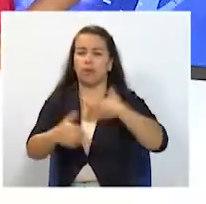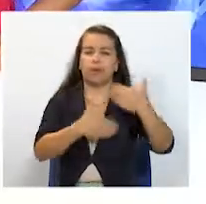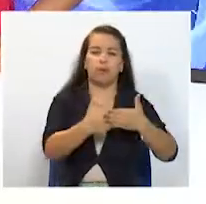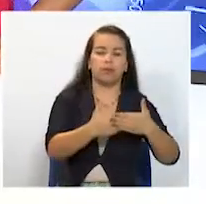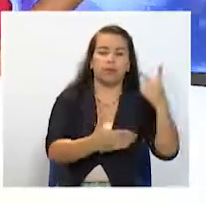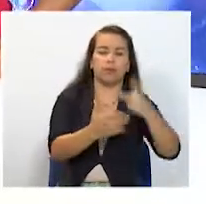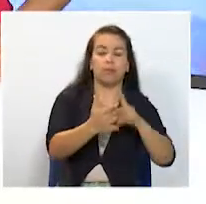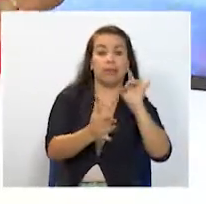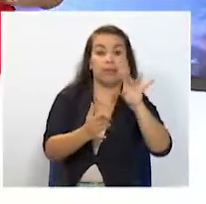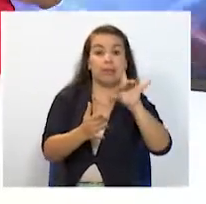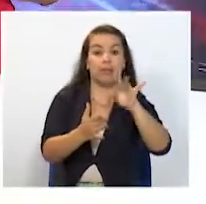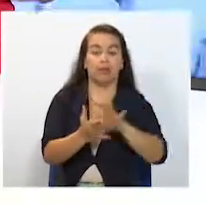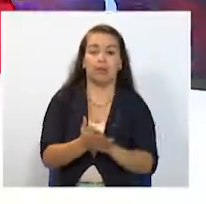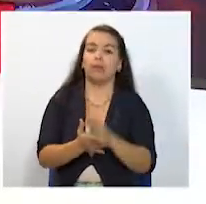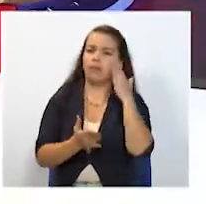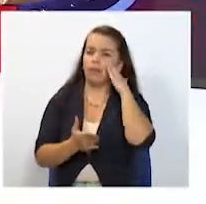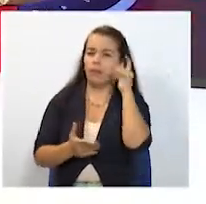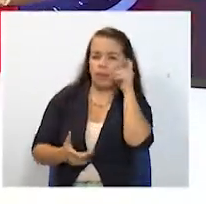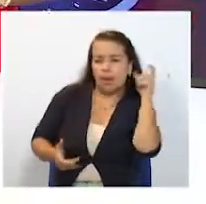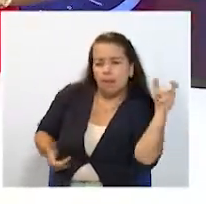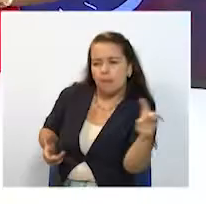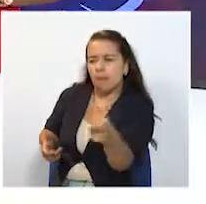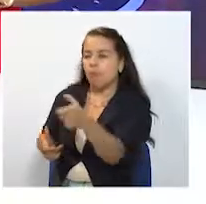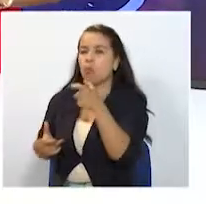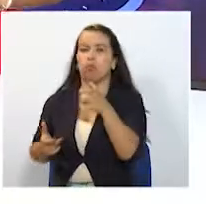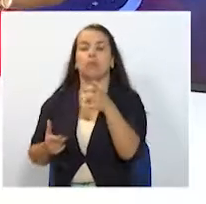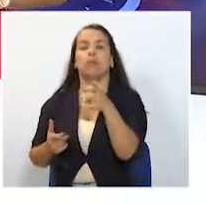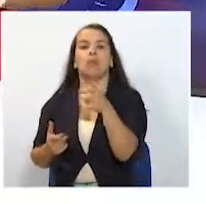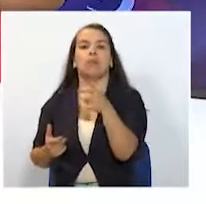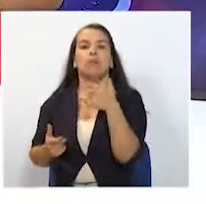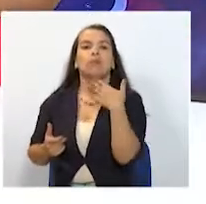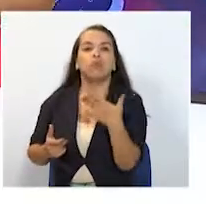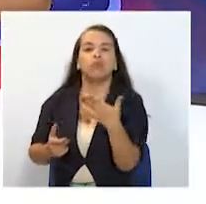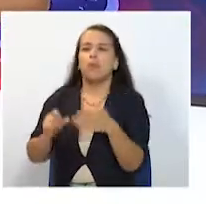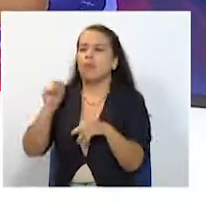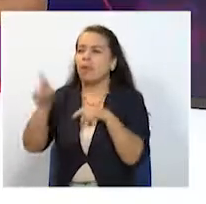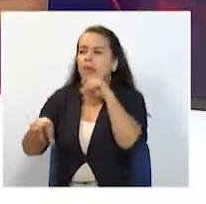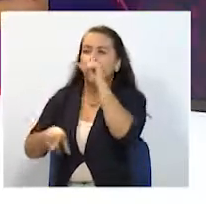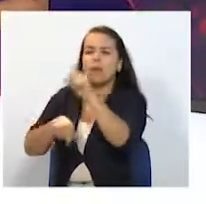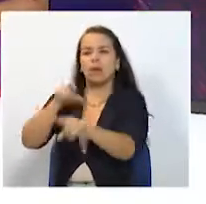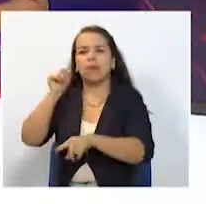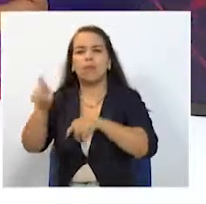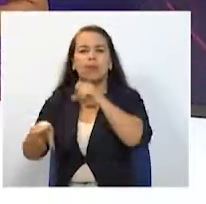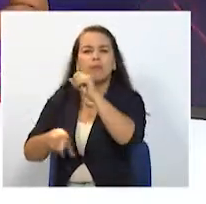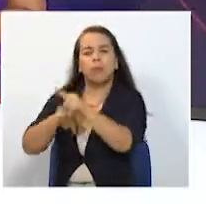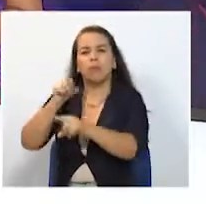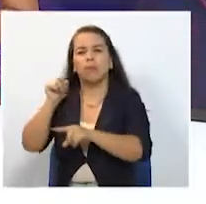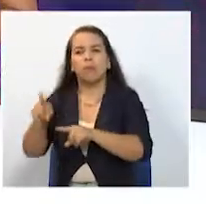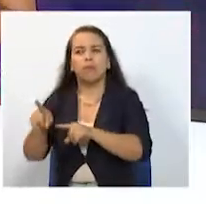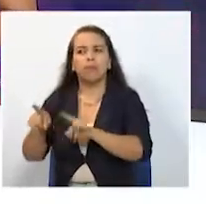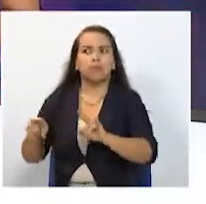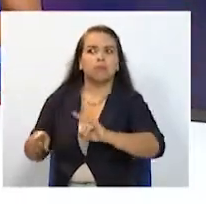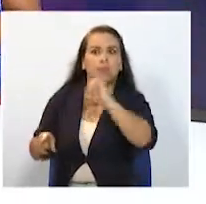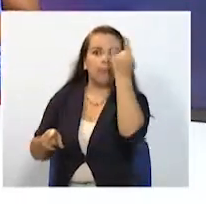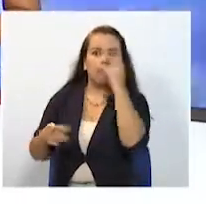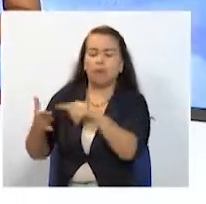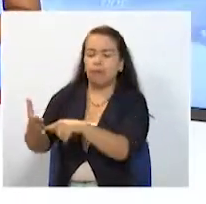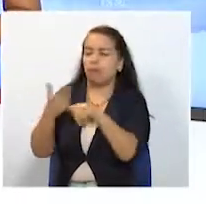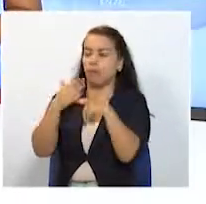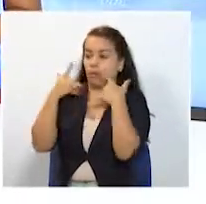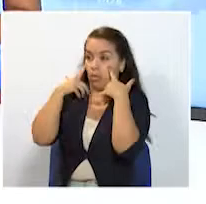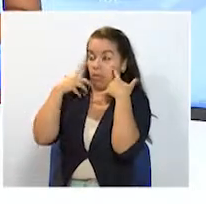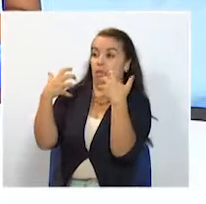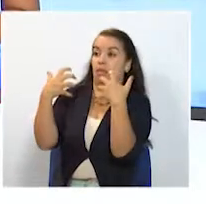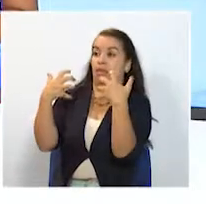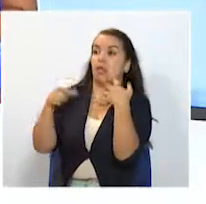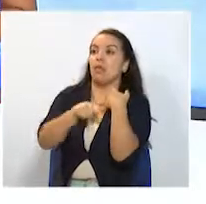cuenta que cuando la Procuraduría dice, por ejemplo, que se abre entonces esta indagación porque se ha incumplido de manera evidente, es porque